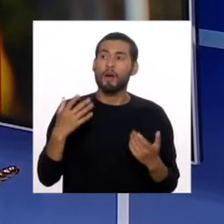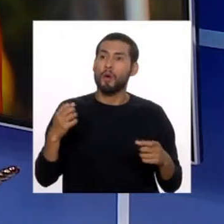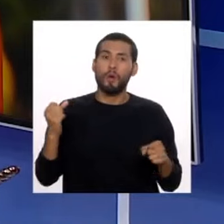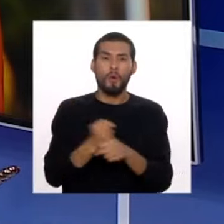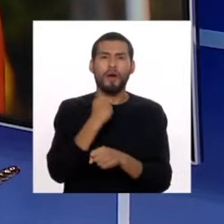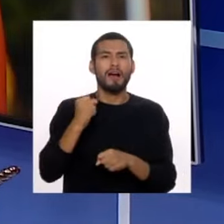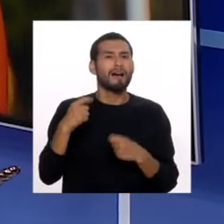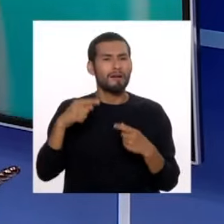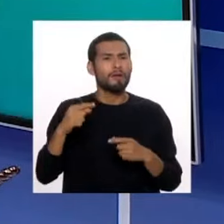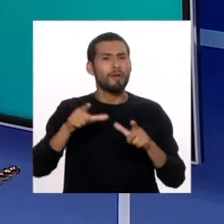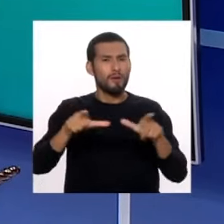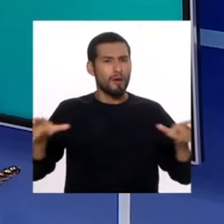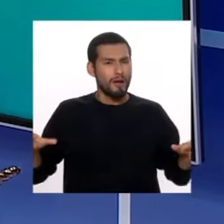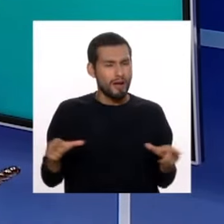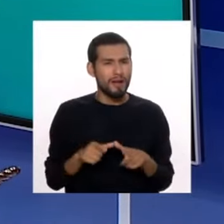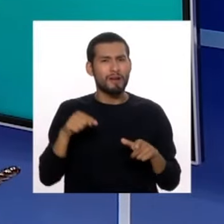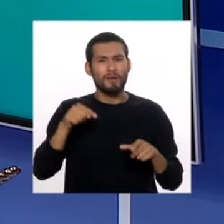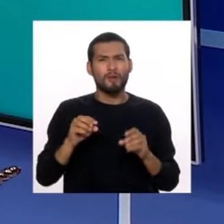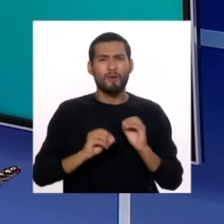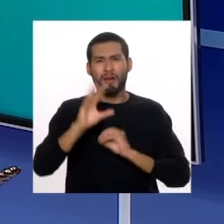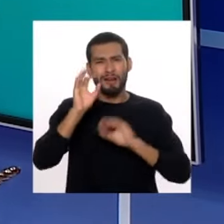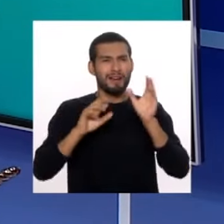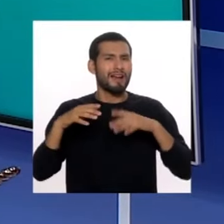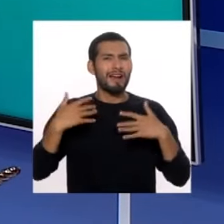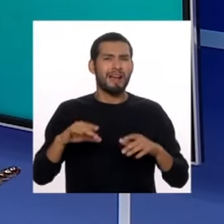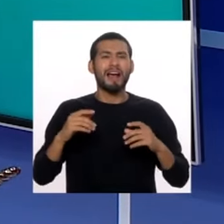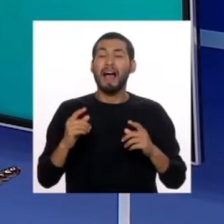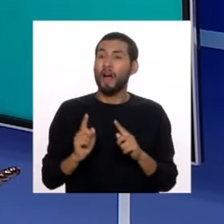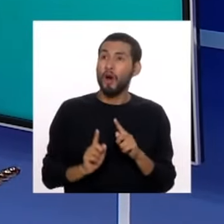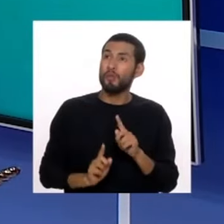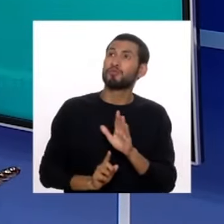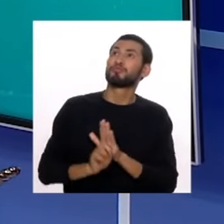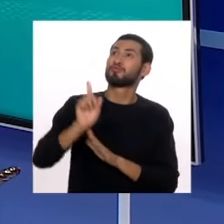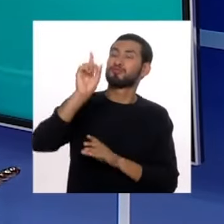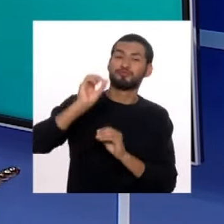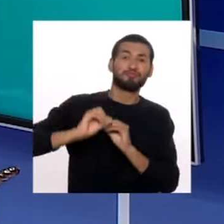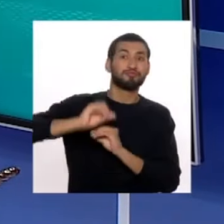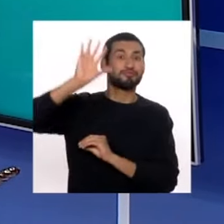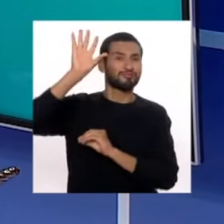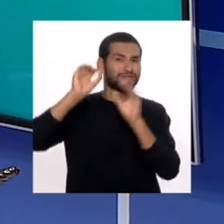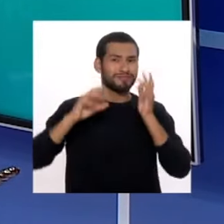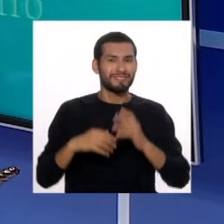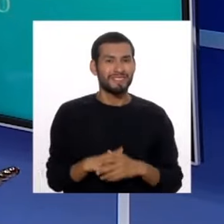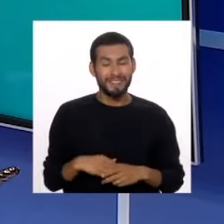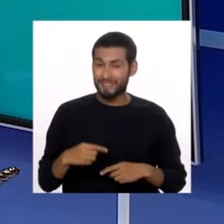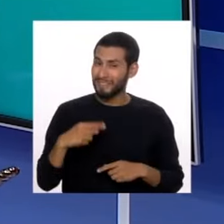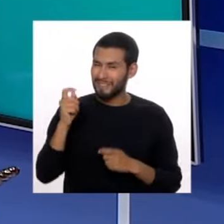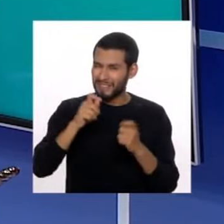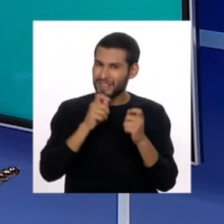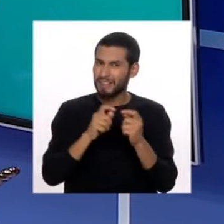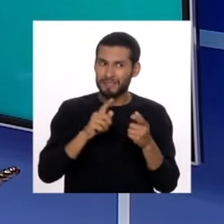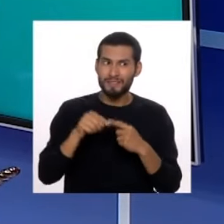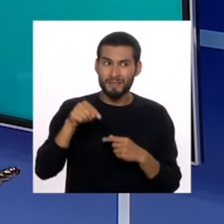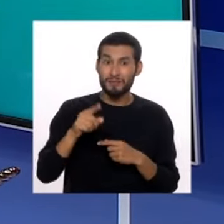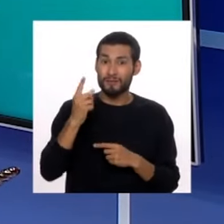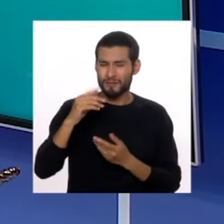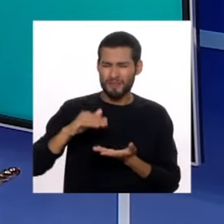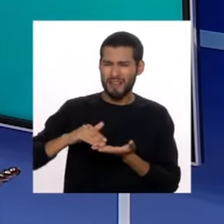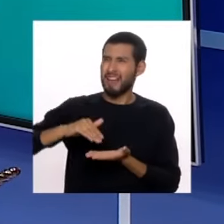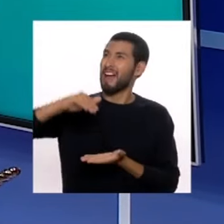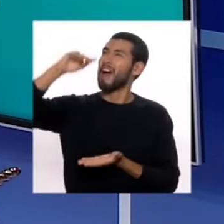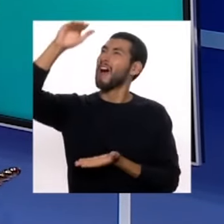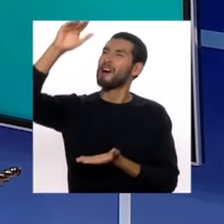Guinness por ser el complejo de fuentes con más altura en el mundo, de hecho que no tengo el dato exacto pero hay una de las fuentes que es